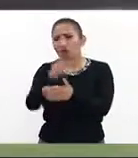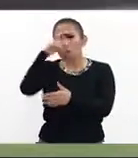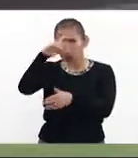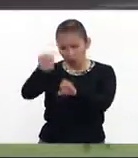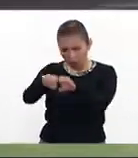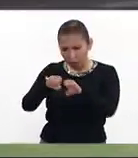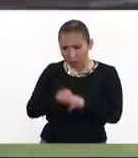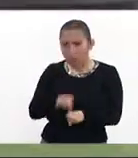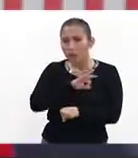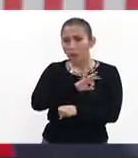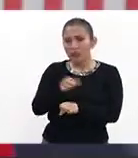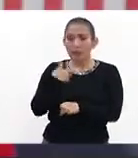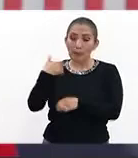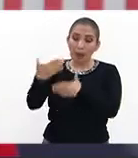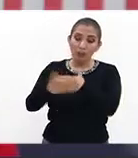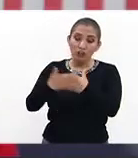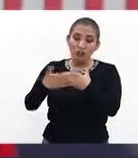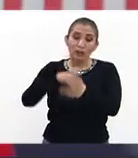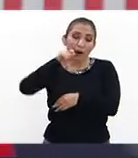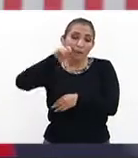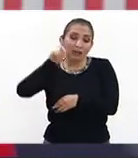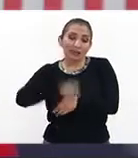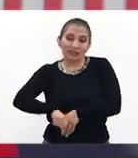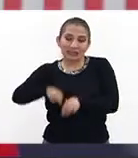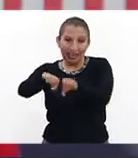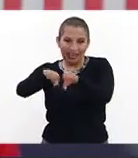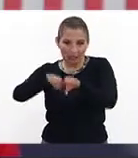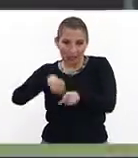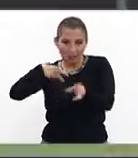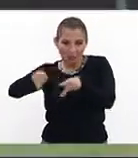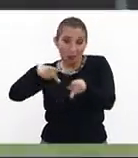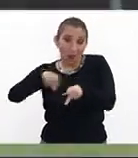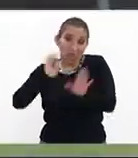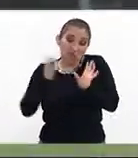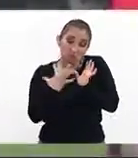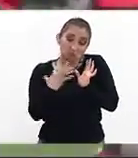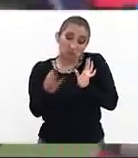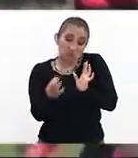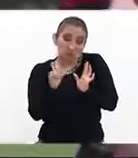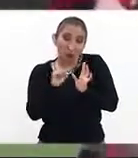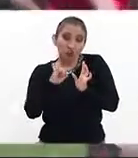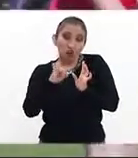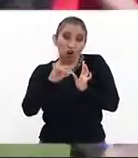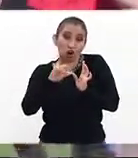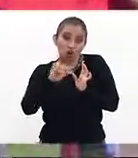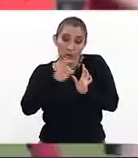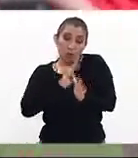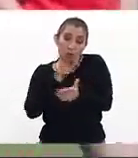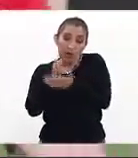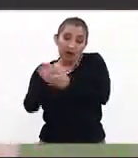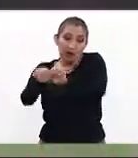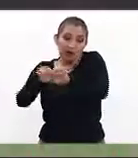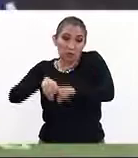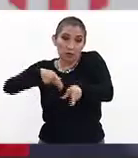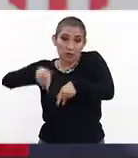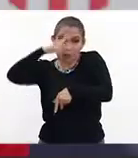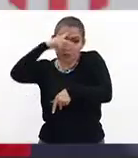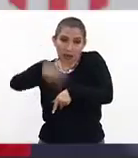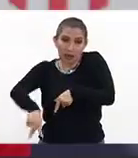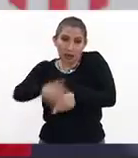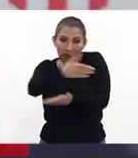mexicana, podría estar incluso para el siguiente amistoso del cuadro del tri, si es que Juan Carlos Osorio lo necesita, él podría jugar para la selección mexicana,